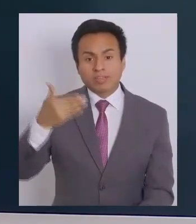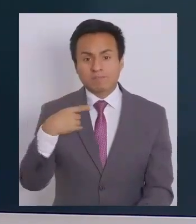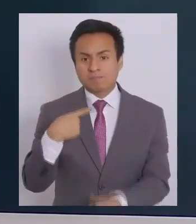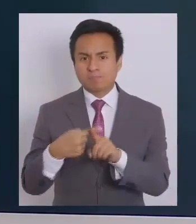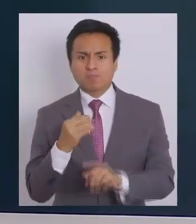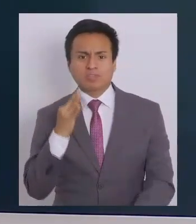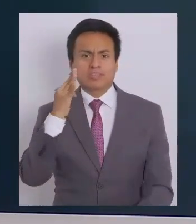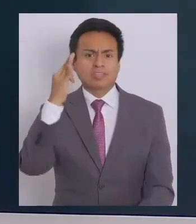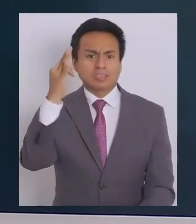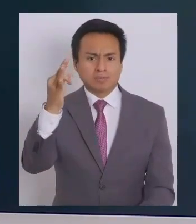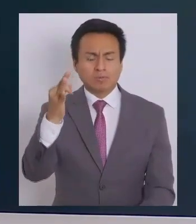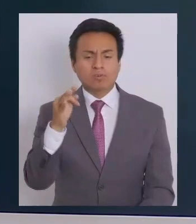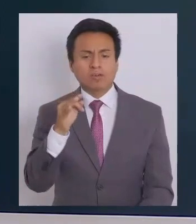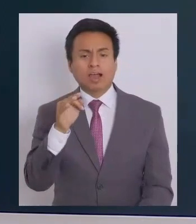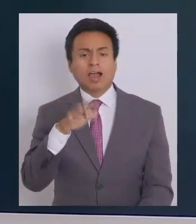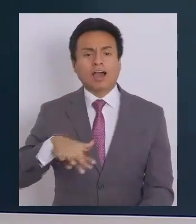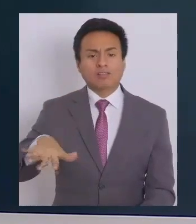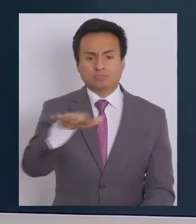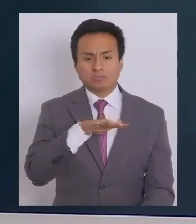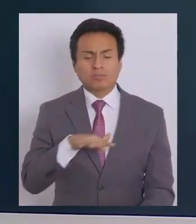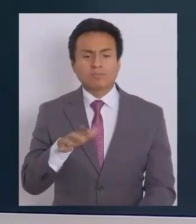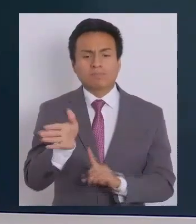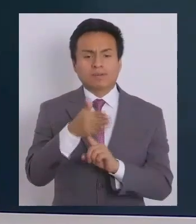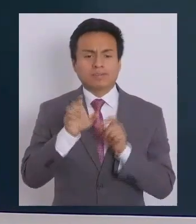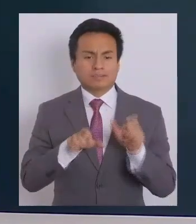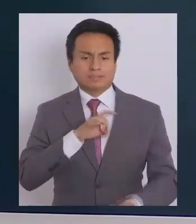esperanza para los habitantes de nuestra patria.